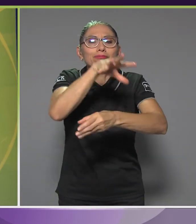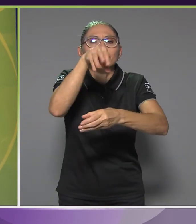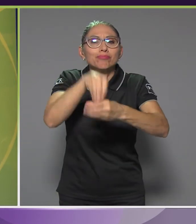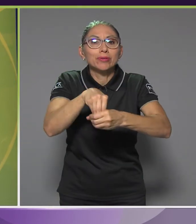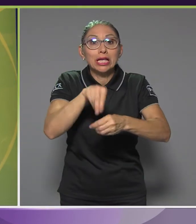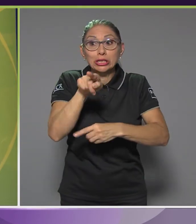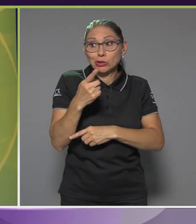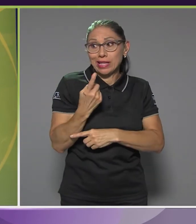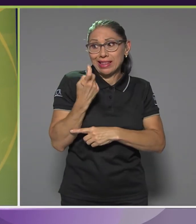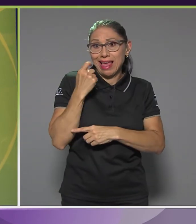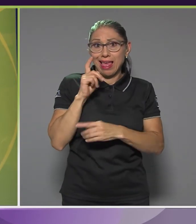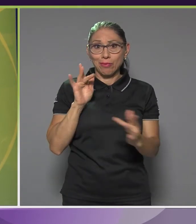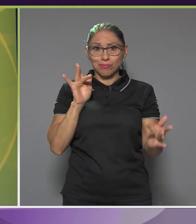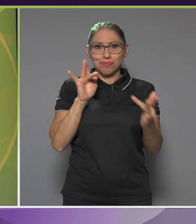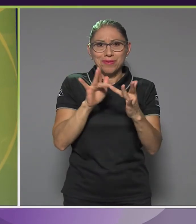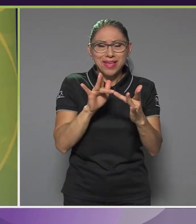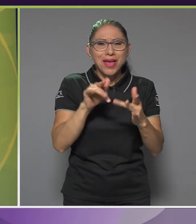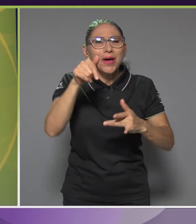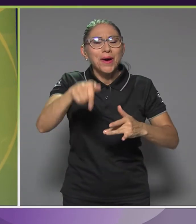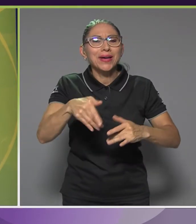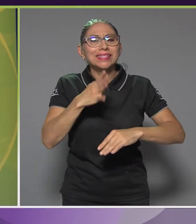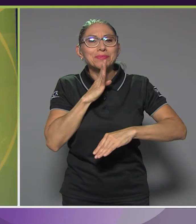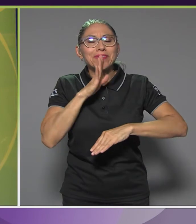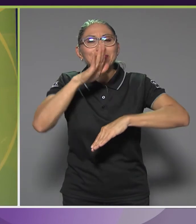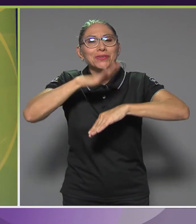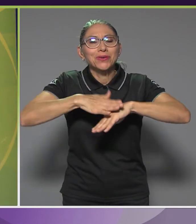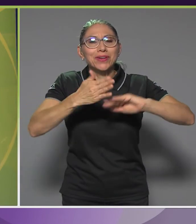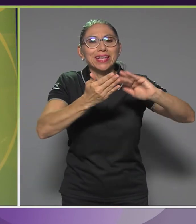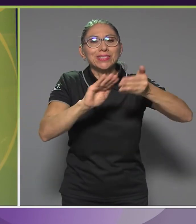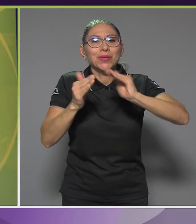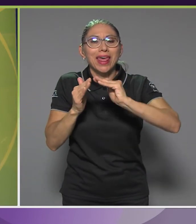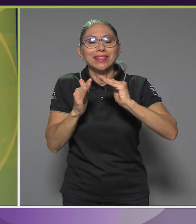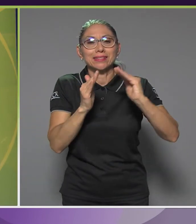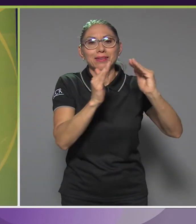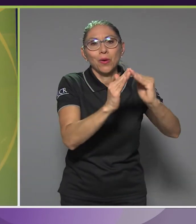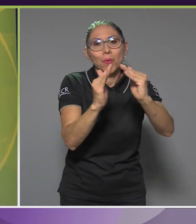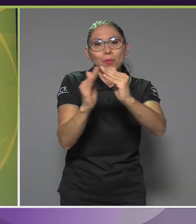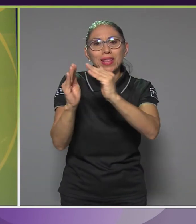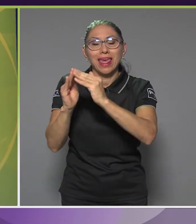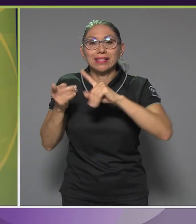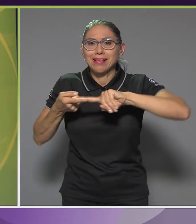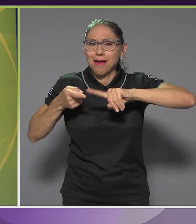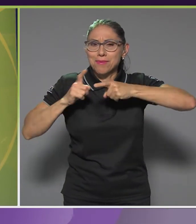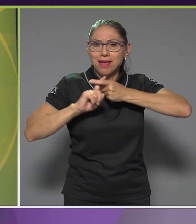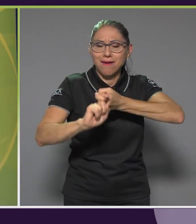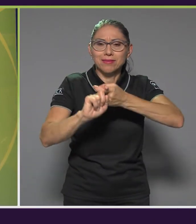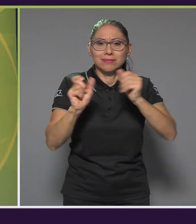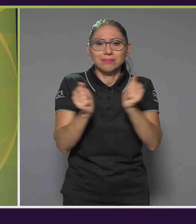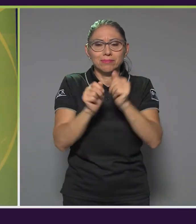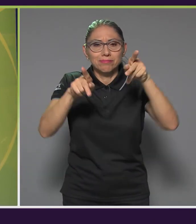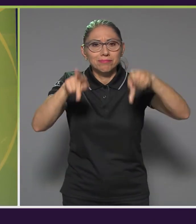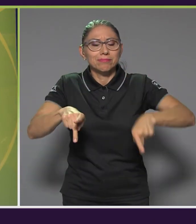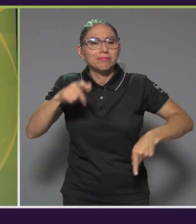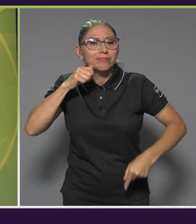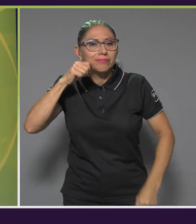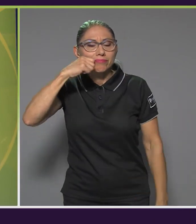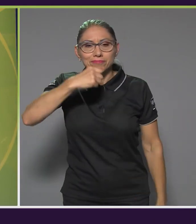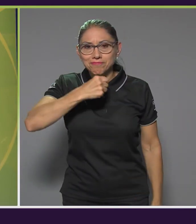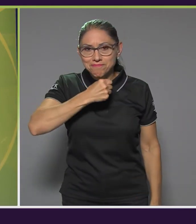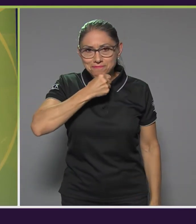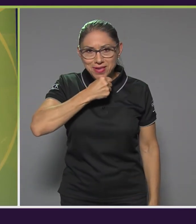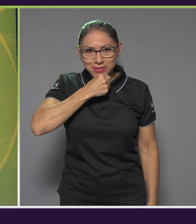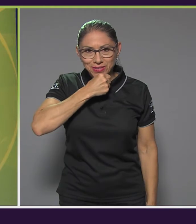cuento que hoy estamos conversando sobre ciudades y comunidades amigables con las personas adultas mayores y